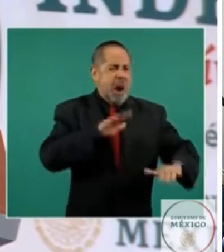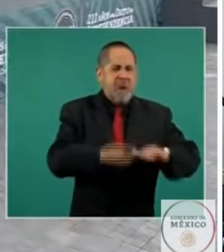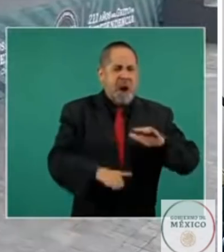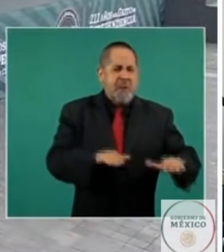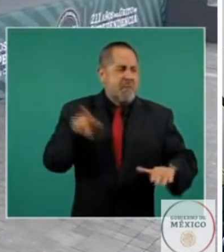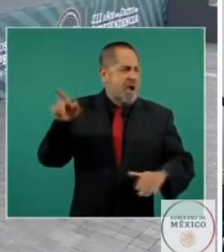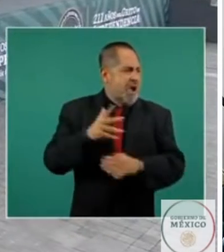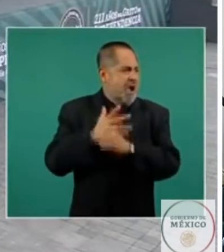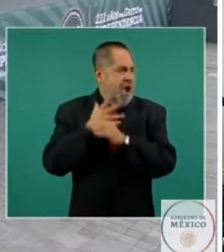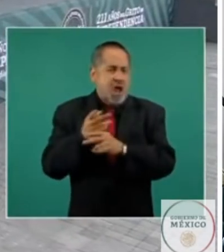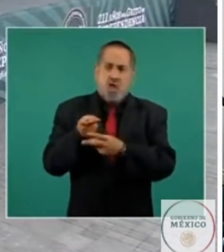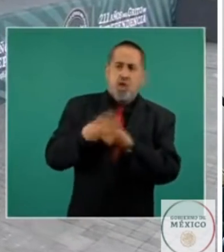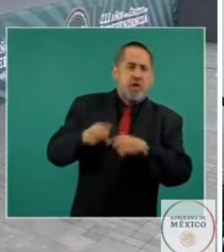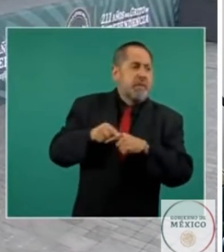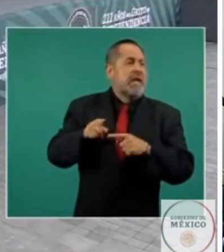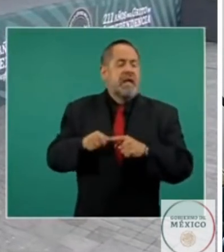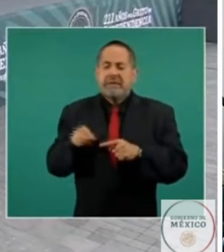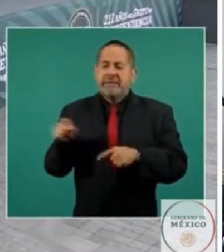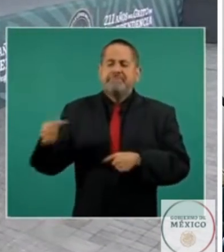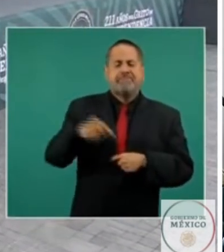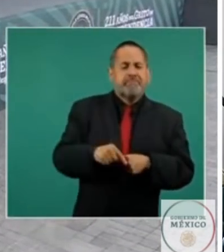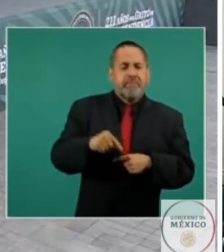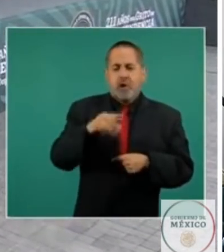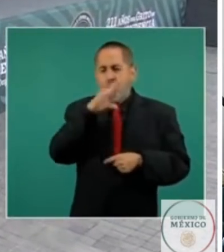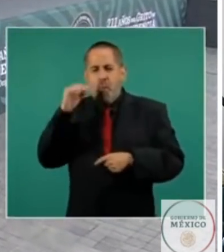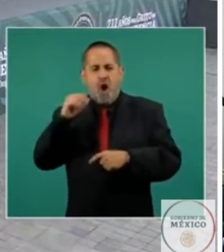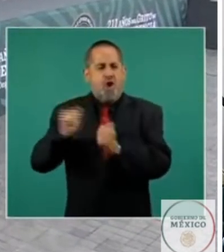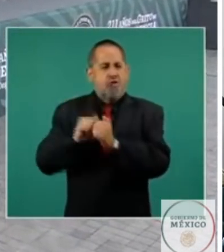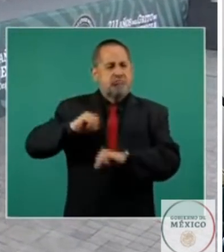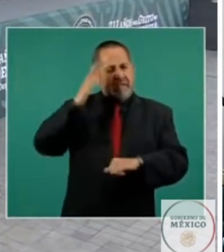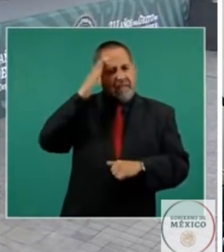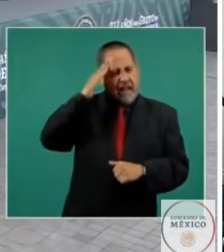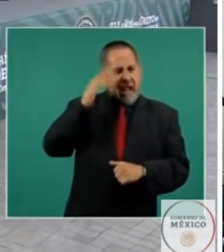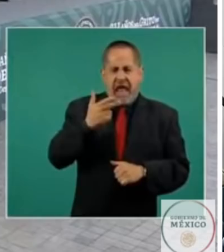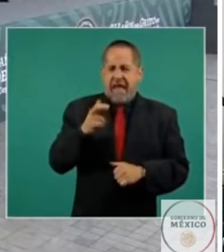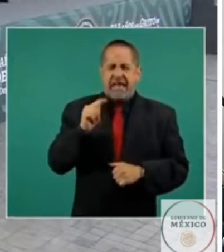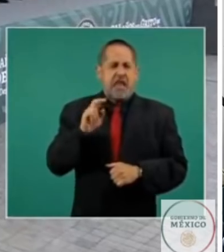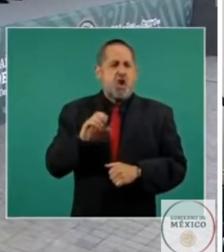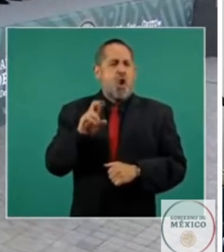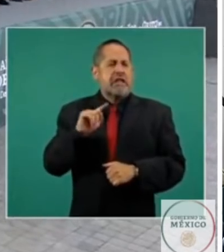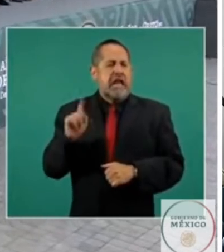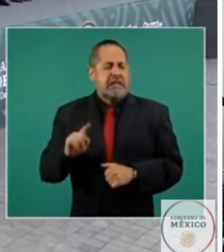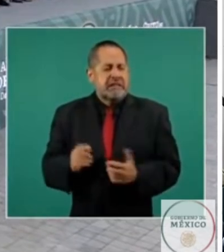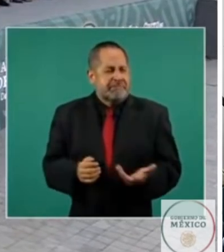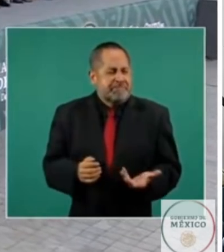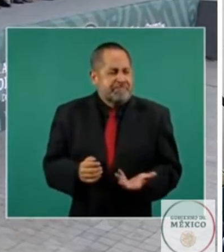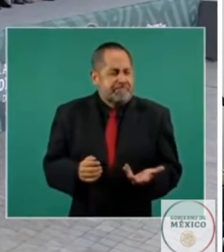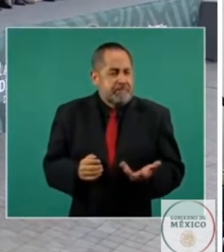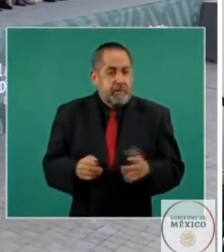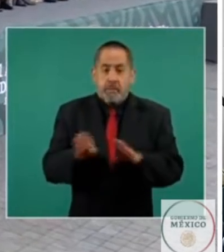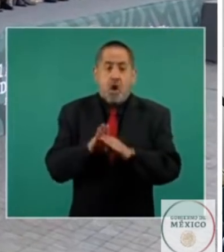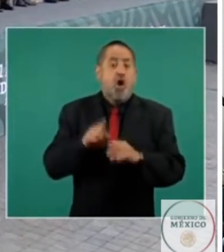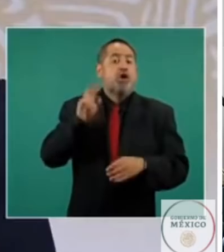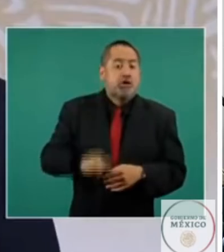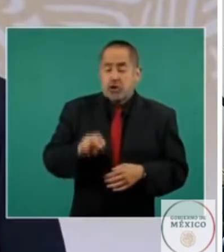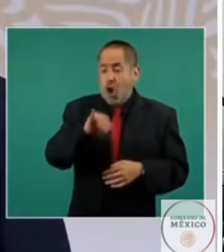que venían de Santiago de Cuba al mando de Hernán Cortés. Pero nadie nos diría más de México que José Martí.